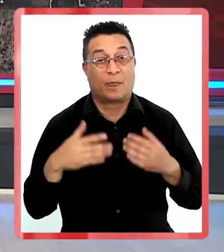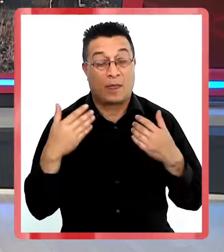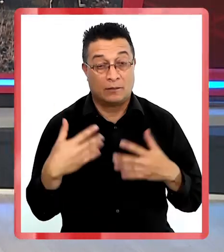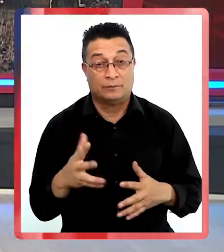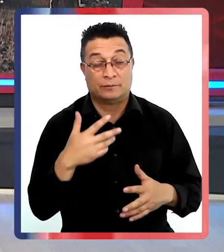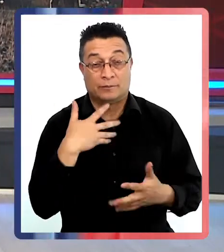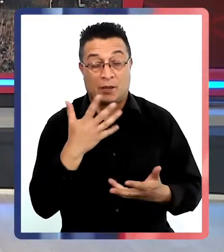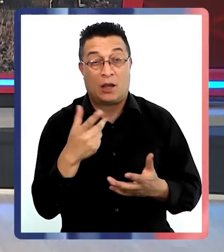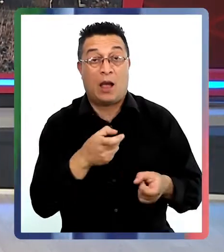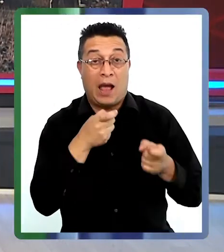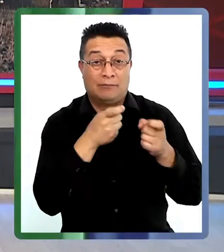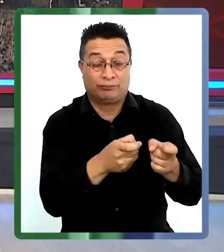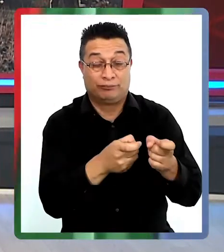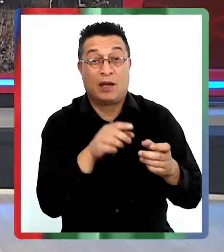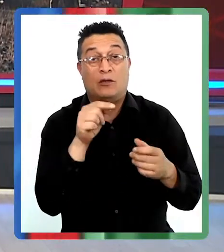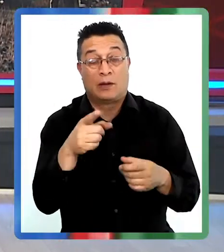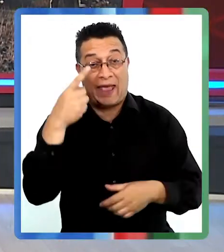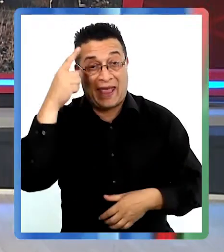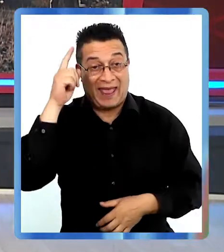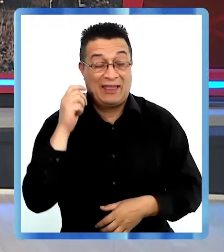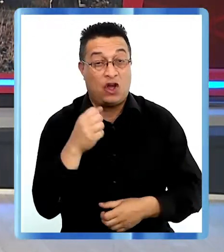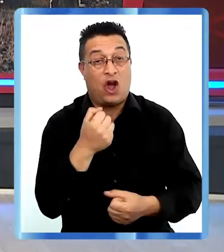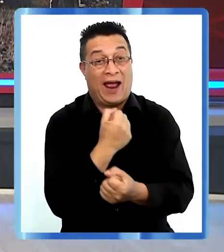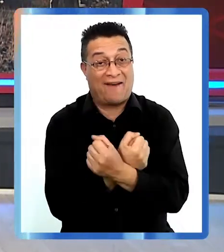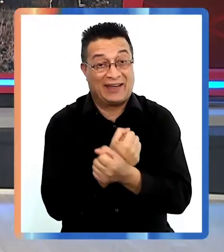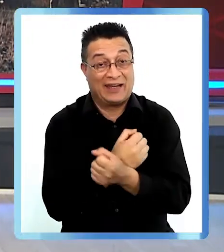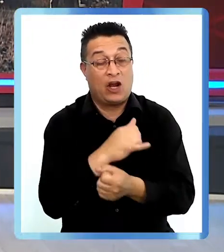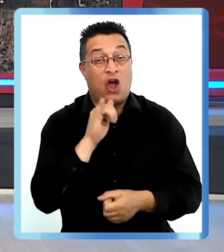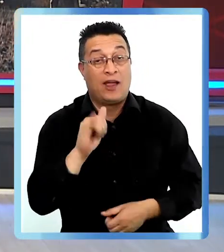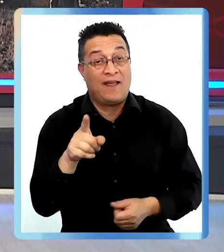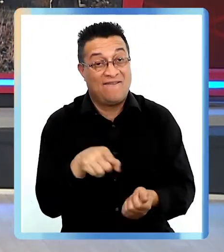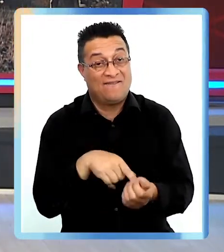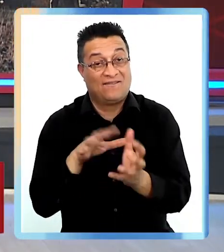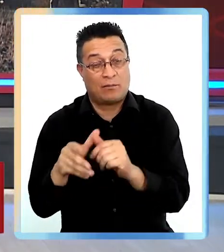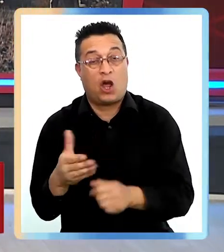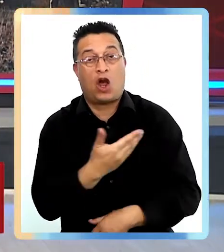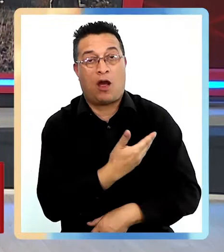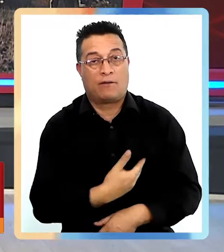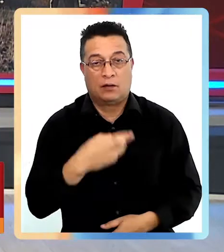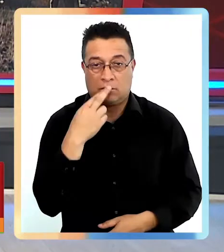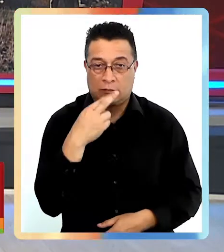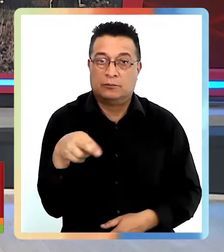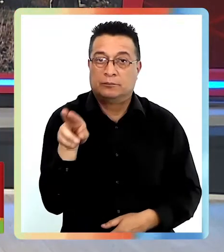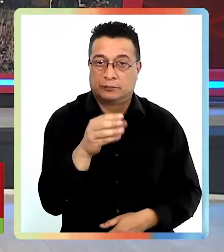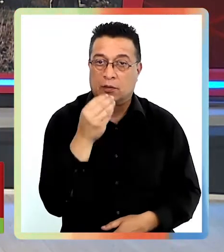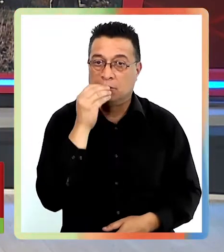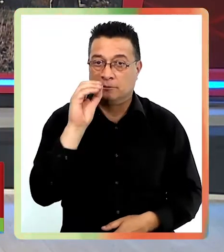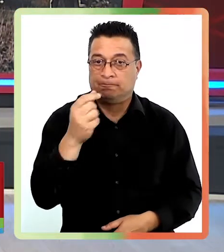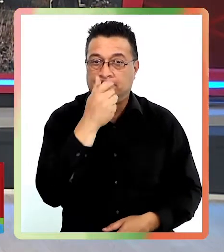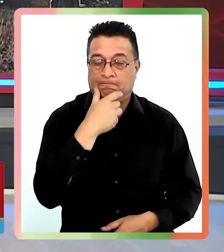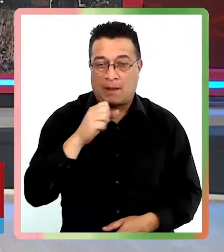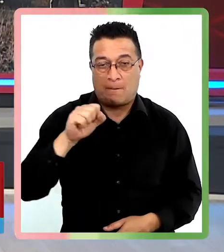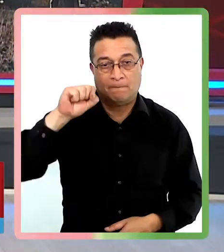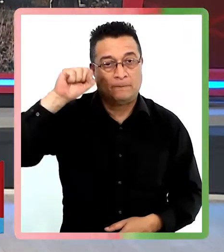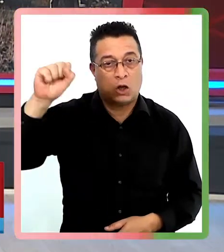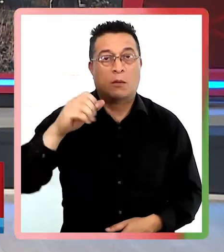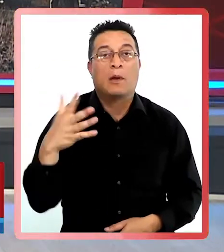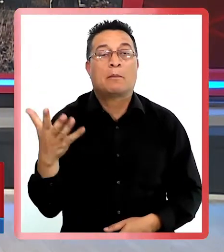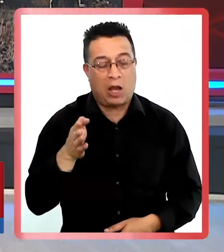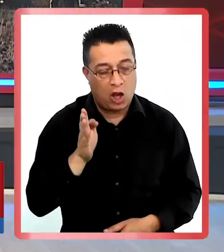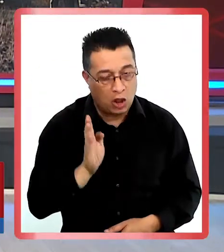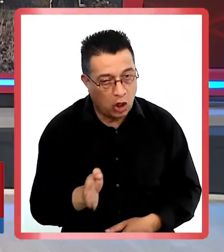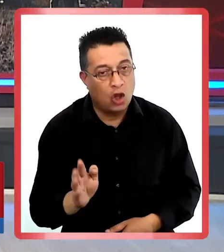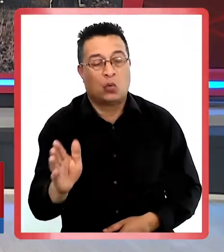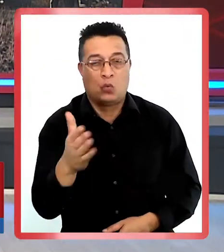Después de un ataque armado donde fue herido un carabinero y su familia, el gobierno reiteró el llamado al presidente electo Gabriel